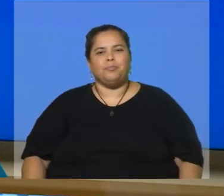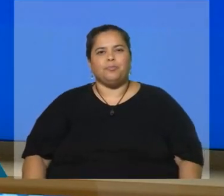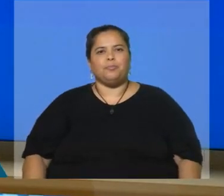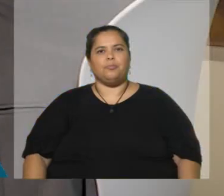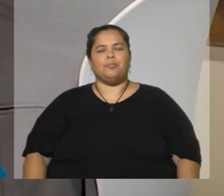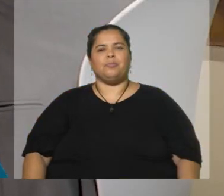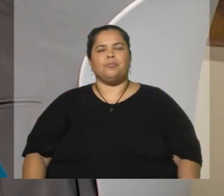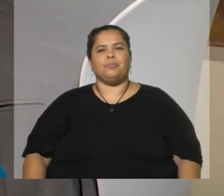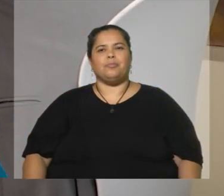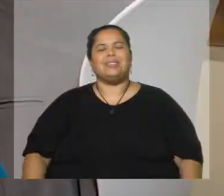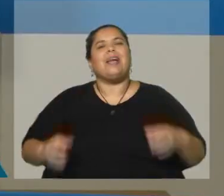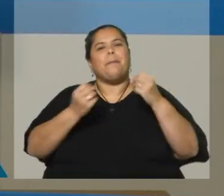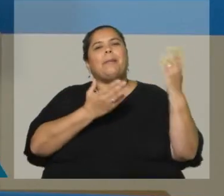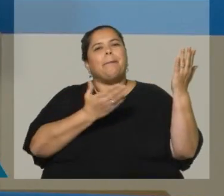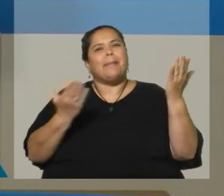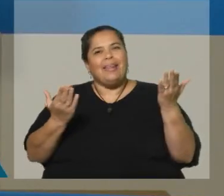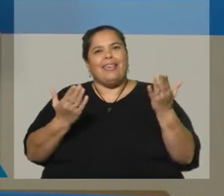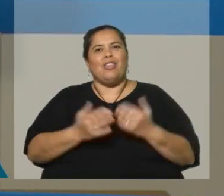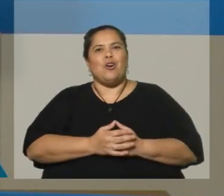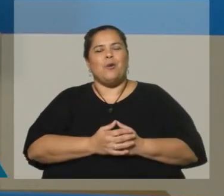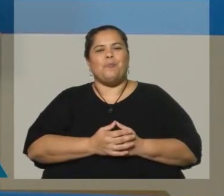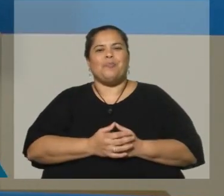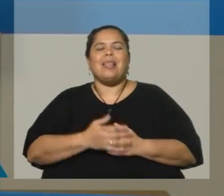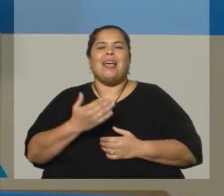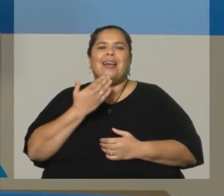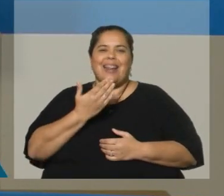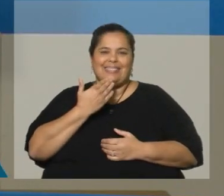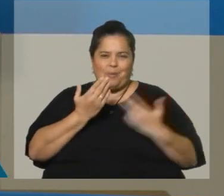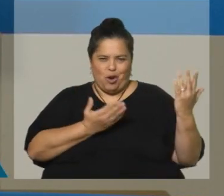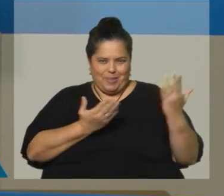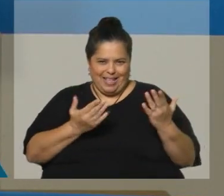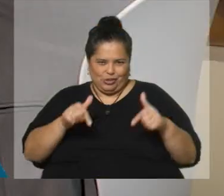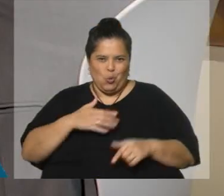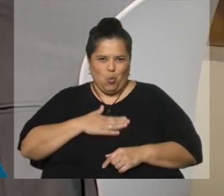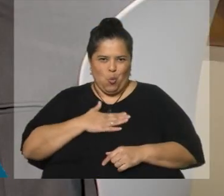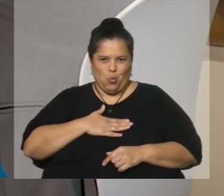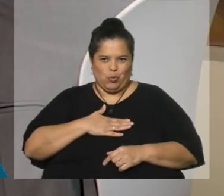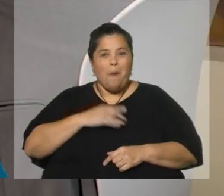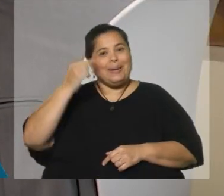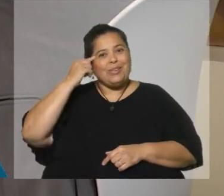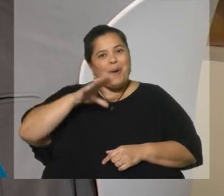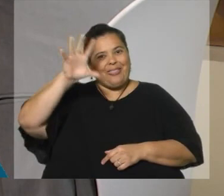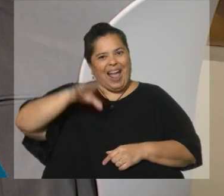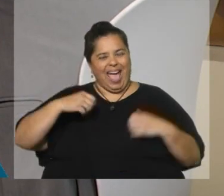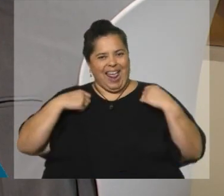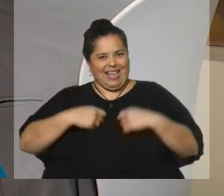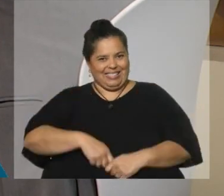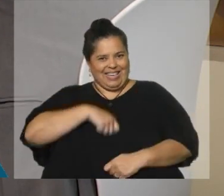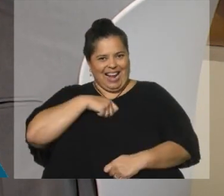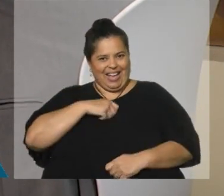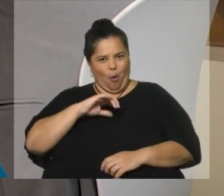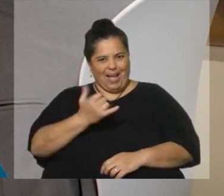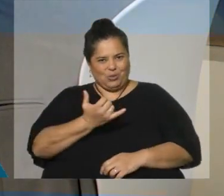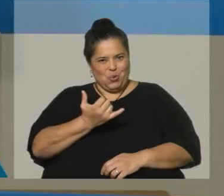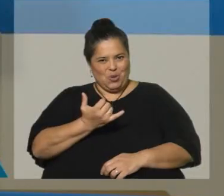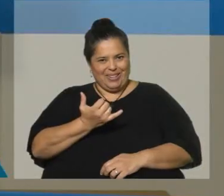Agual, bienvenido, ¿cómo anda? Muy bien, muchas gracias por la invitación, un gusto. Pensé que iba a venir con ese chaleco azul, que los va a caracterizar de aquí en